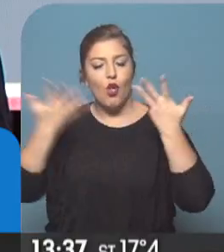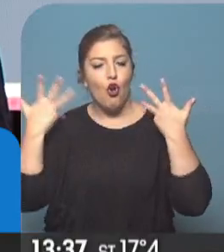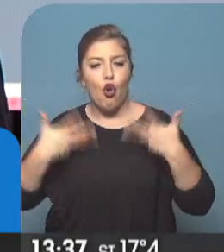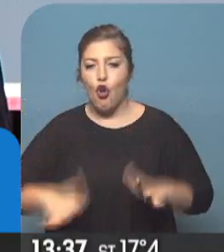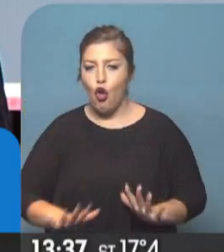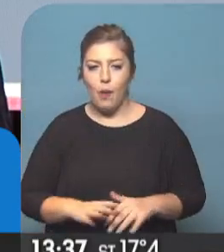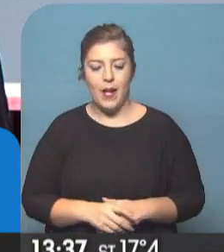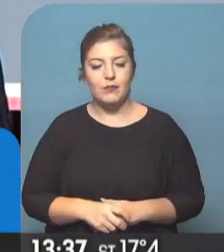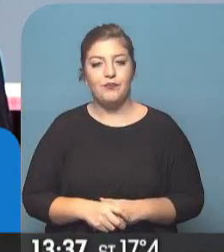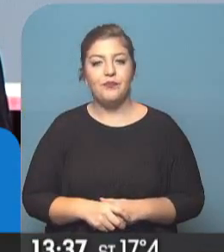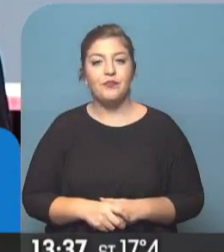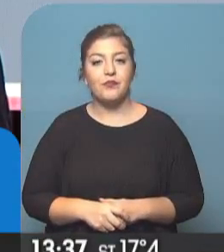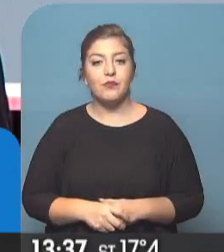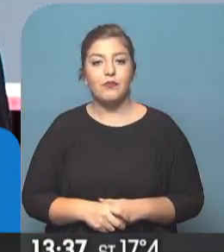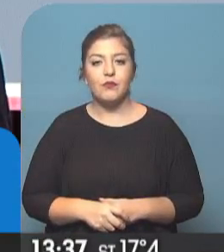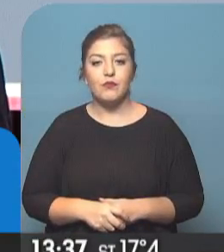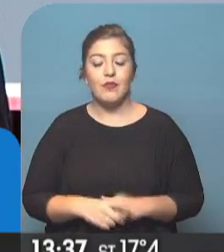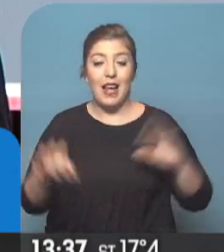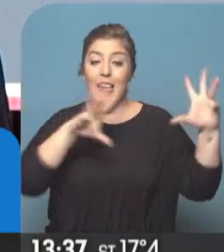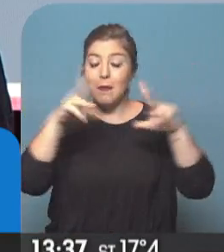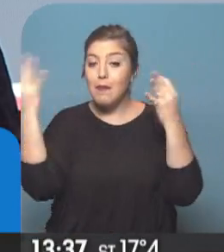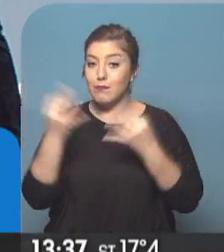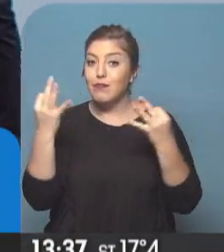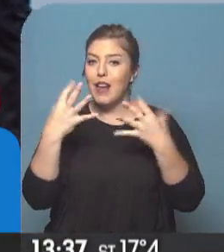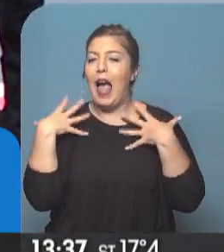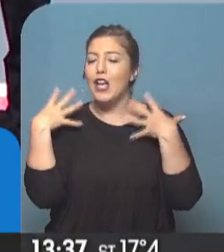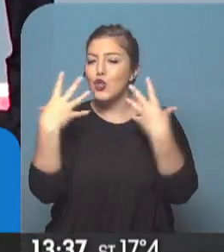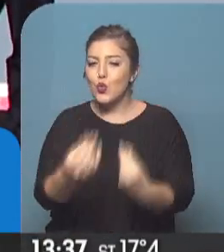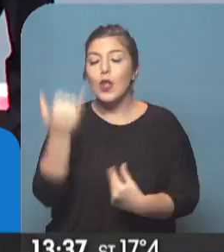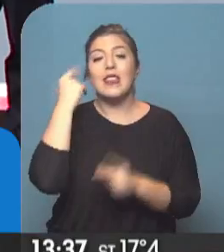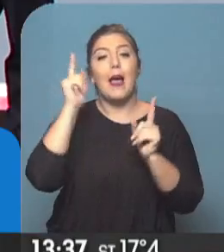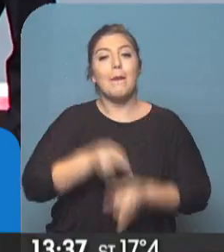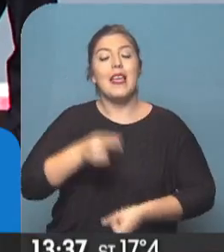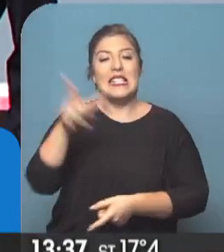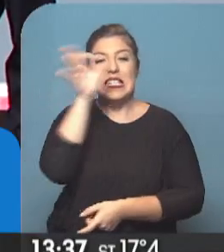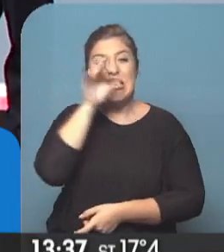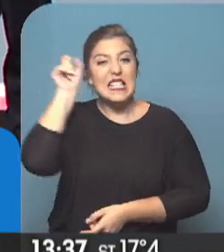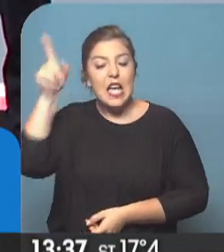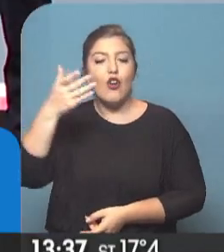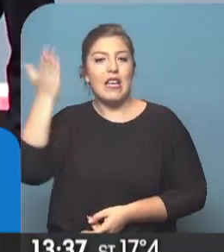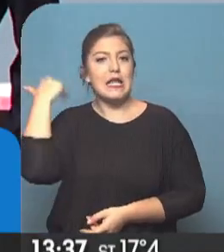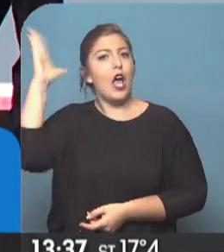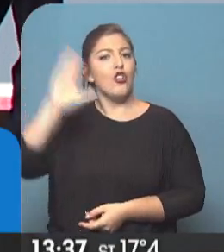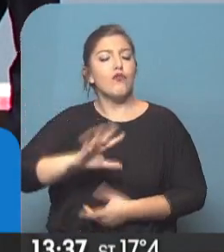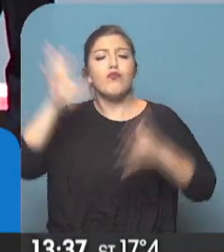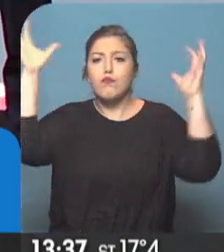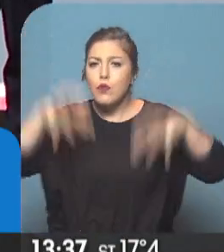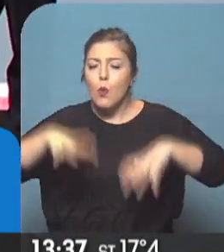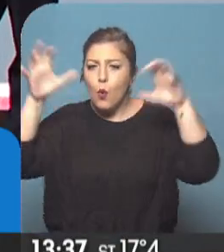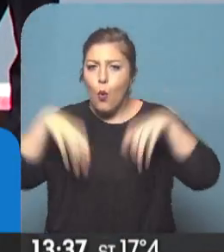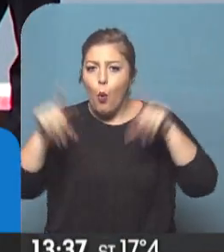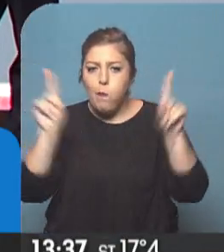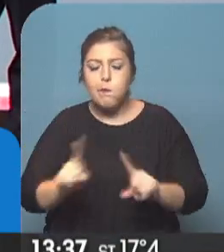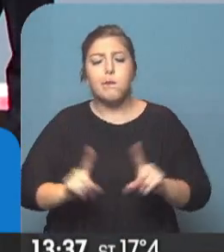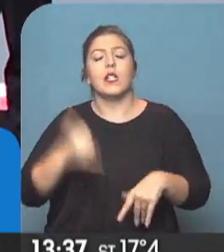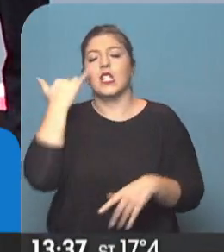normalidad. El buen clima acompaña, e incluso en el impenetrable chaqueño, donde anoche hubieron fuertes lluvias, ya se está votando